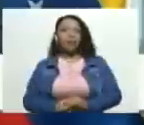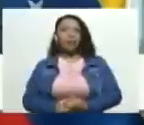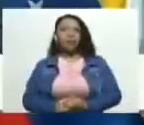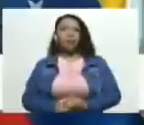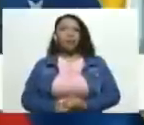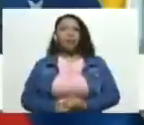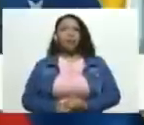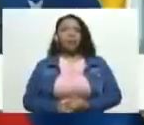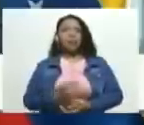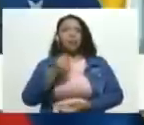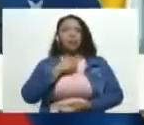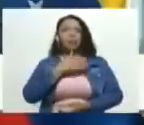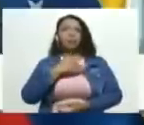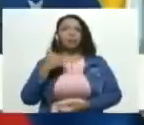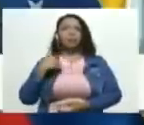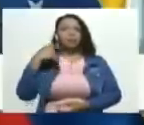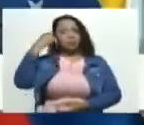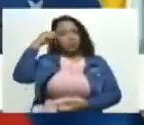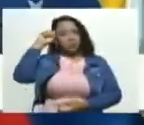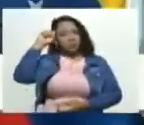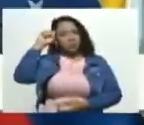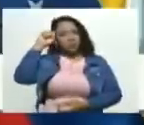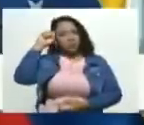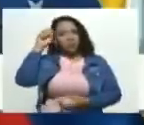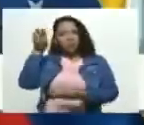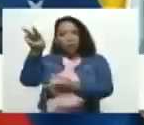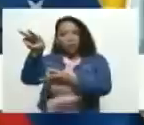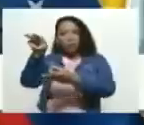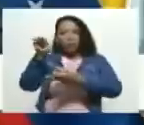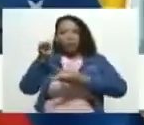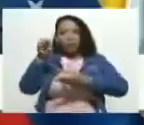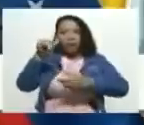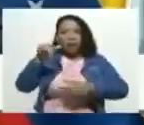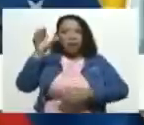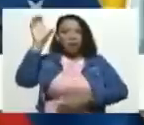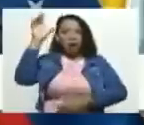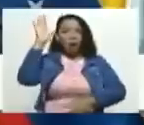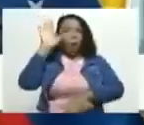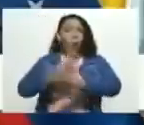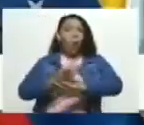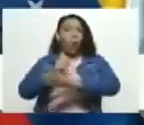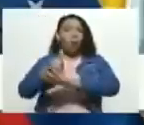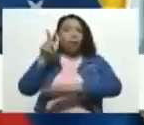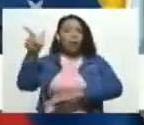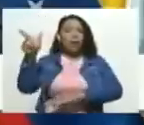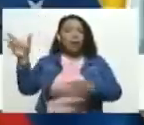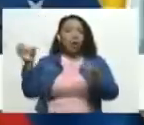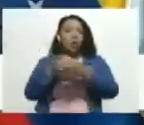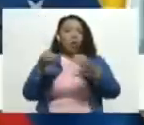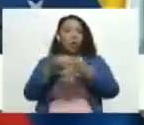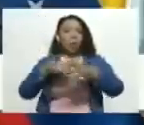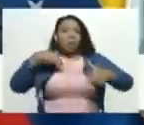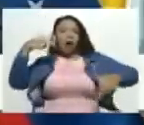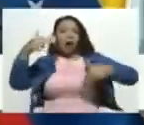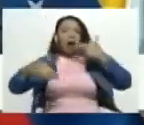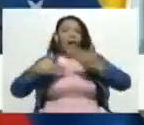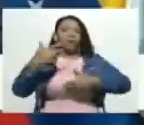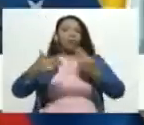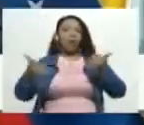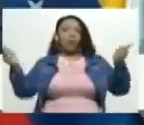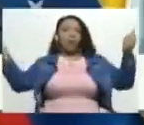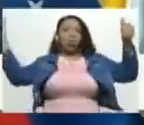Yo quiero recordar que los ingresos del país culpa de esta banda delictiva cayeron de